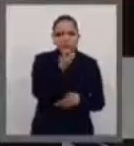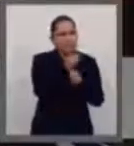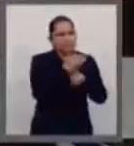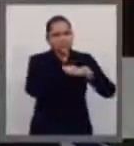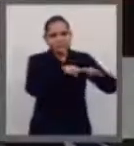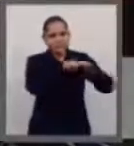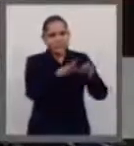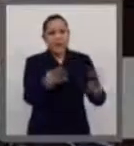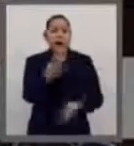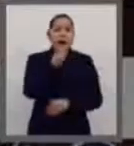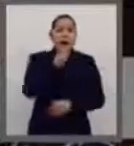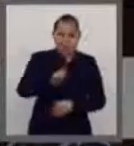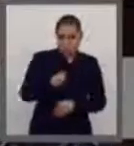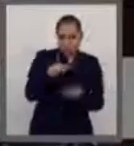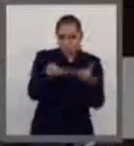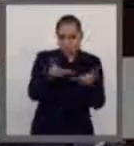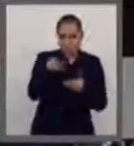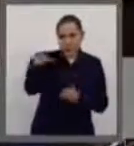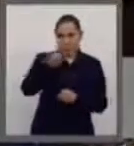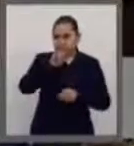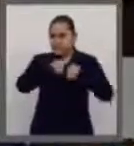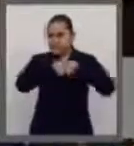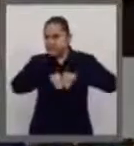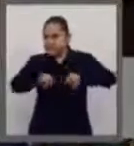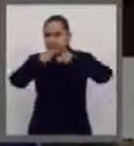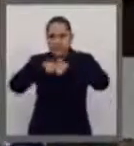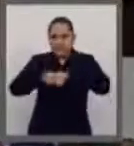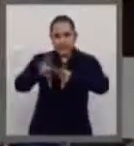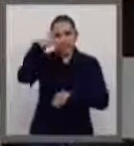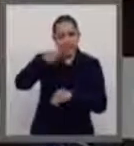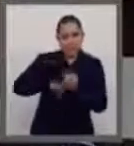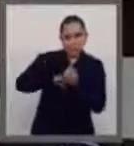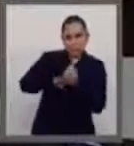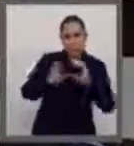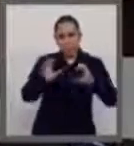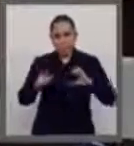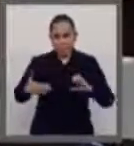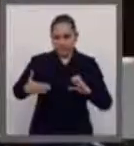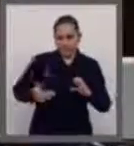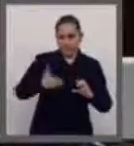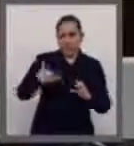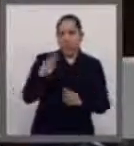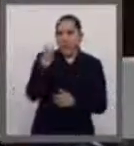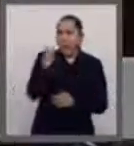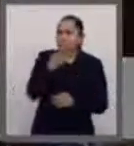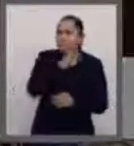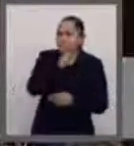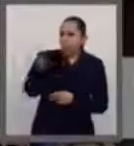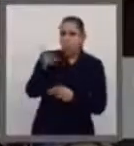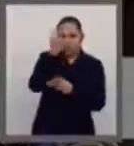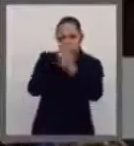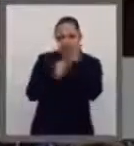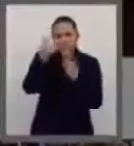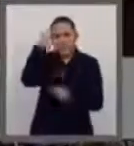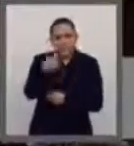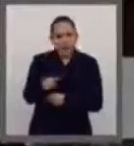las estrategias de prevención no pueden eliminar la mayoría de los casos de cáncer de mamá. Que